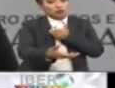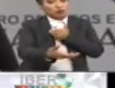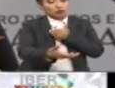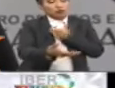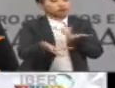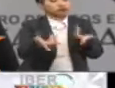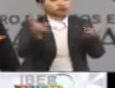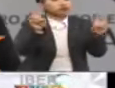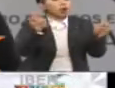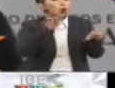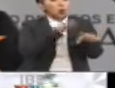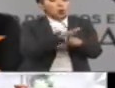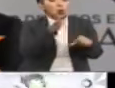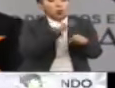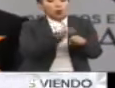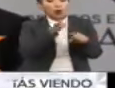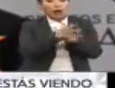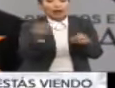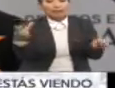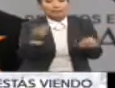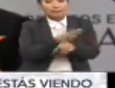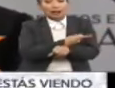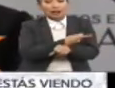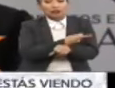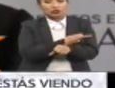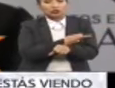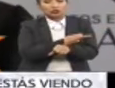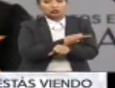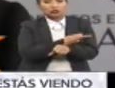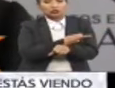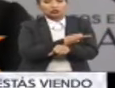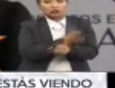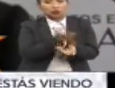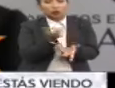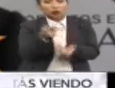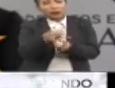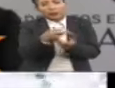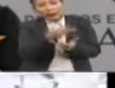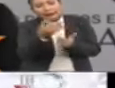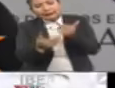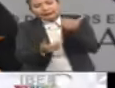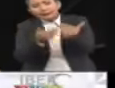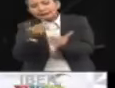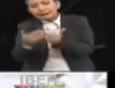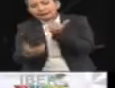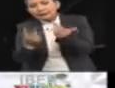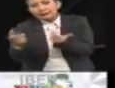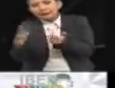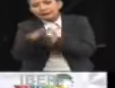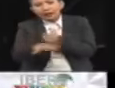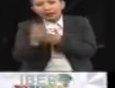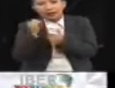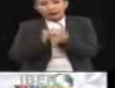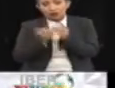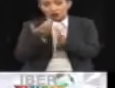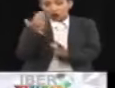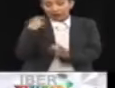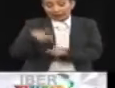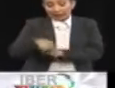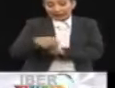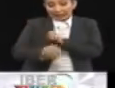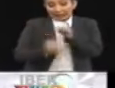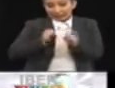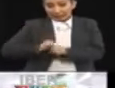sobre los acontecimientos que estaban caracterizando el siglo pasado y nuestro